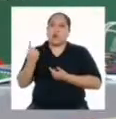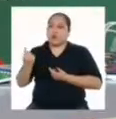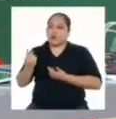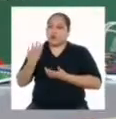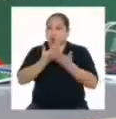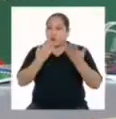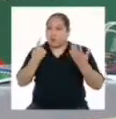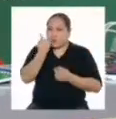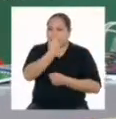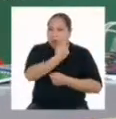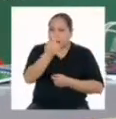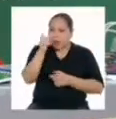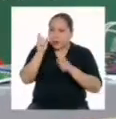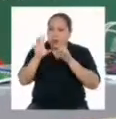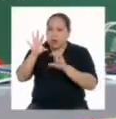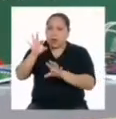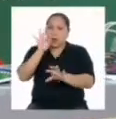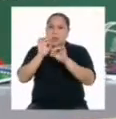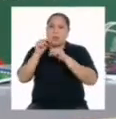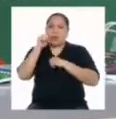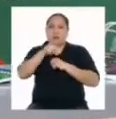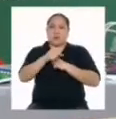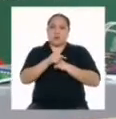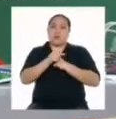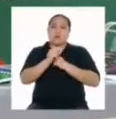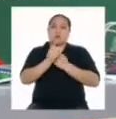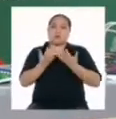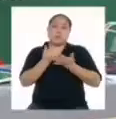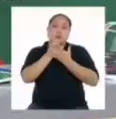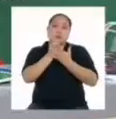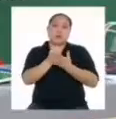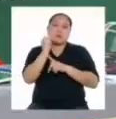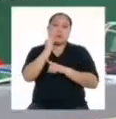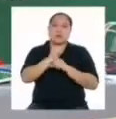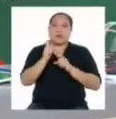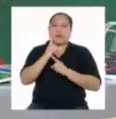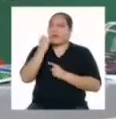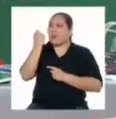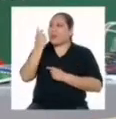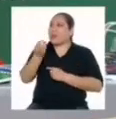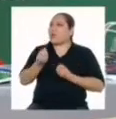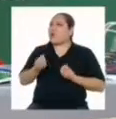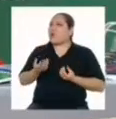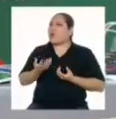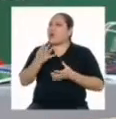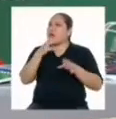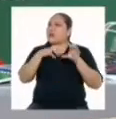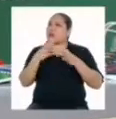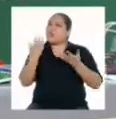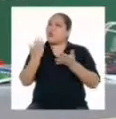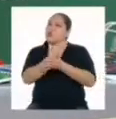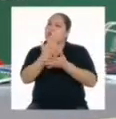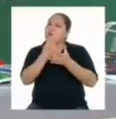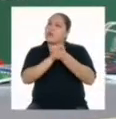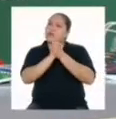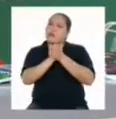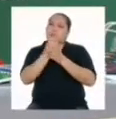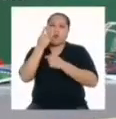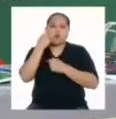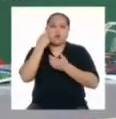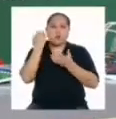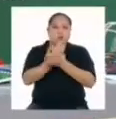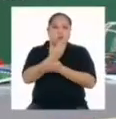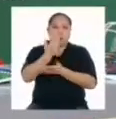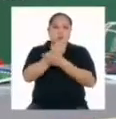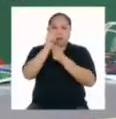cada persona elige y que pueden servir como espacio de socialización. Pero yo lo entendí más como hacer nuevas amistades y conocer